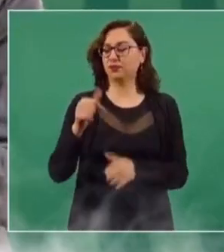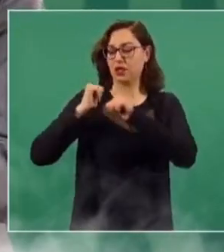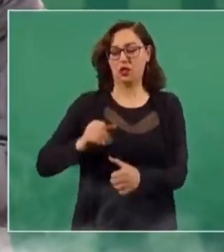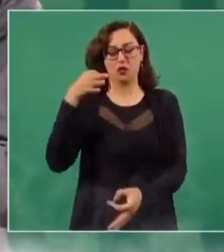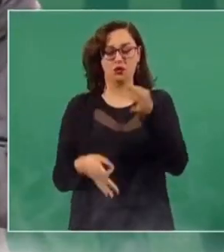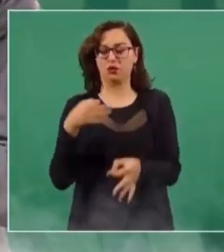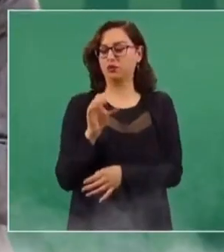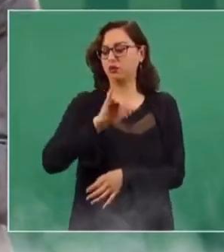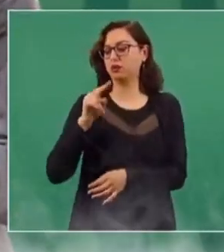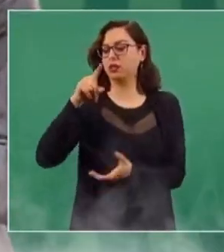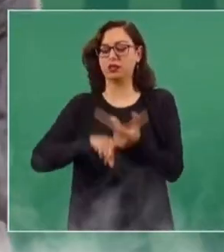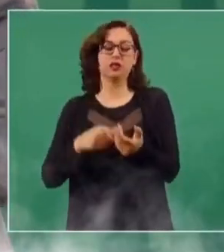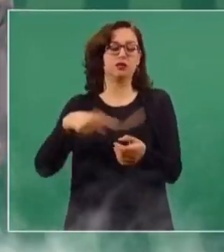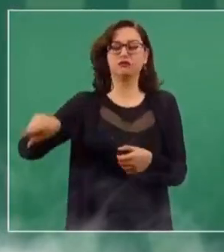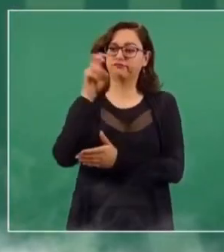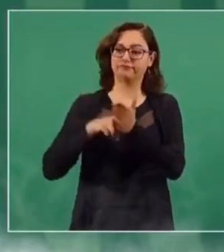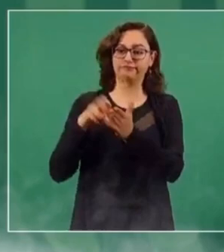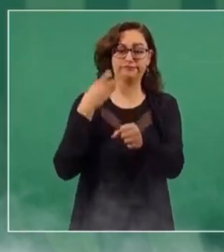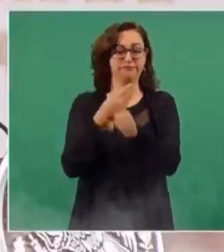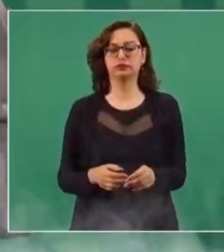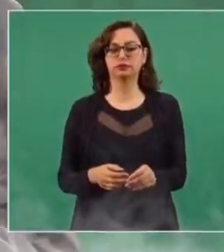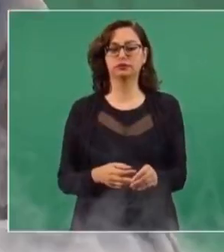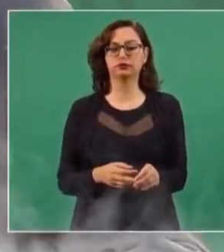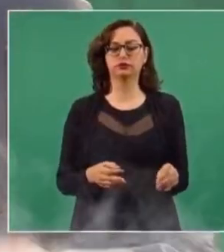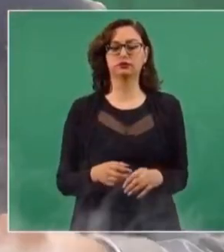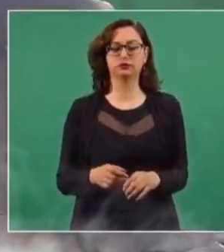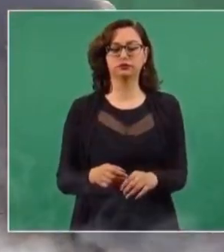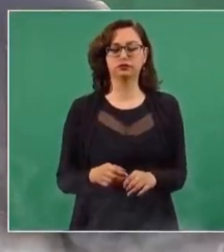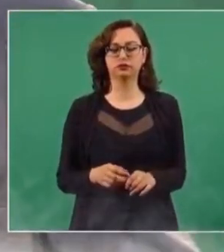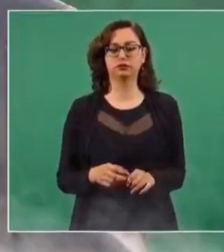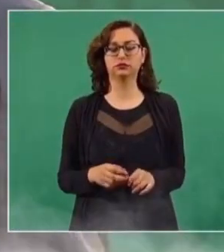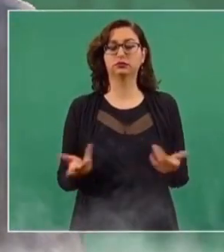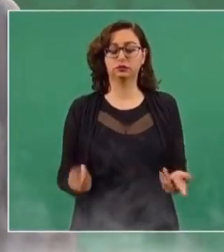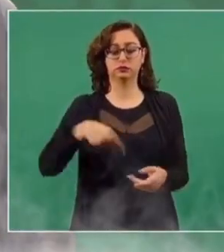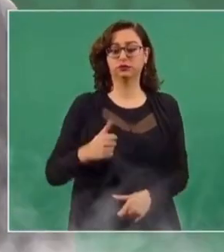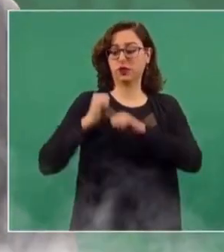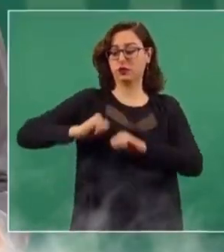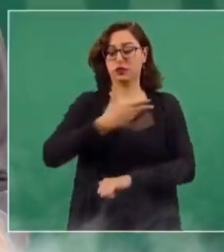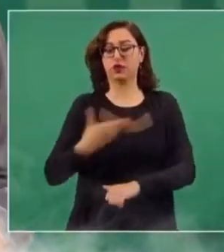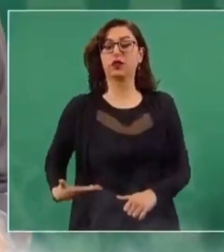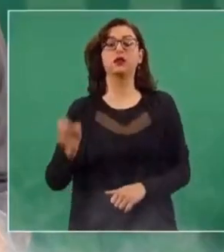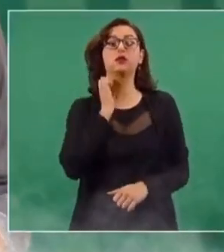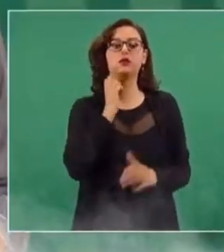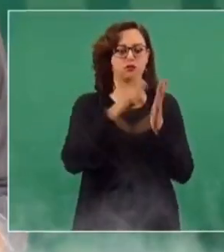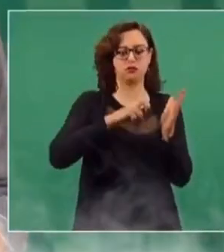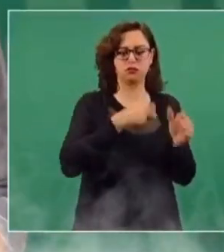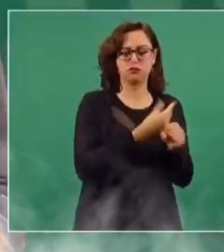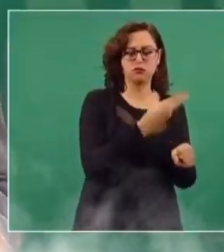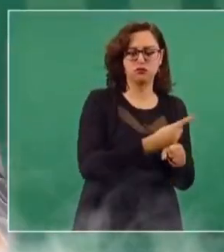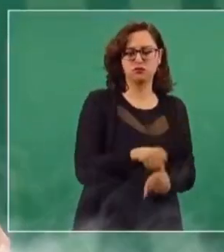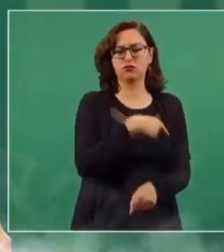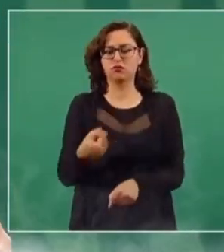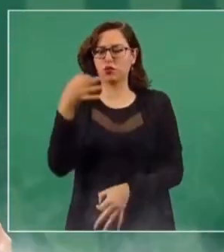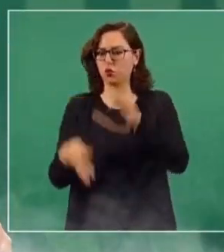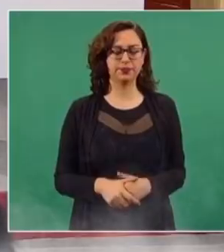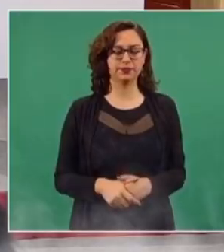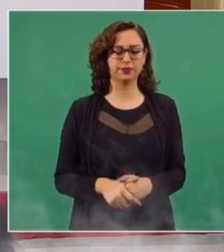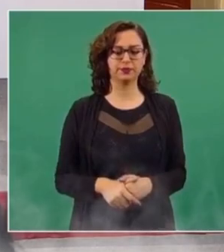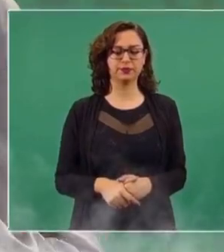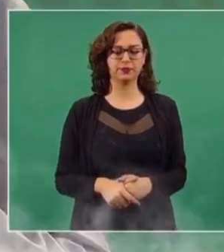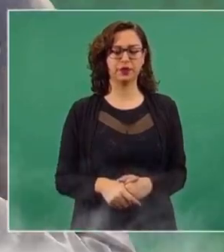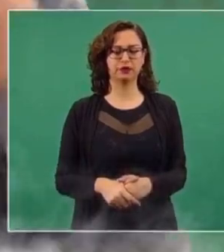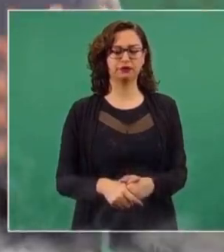Legislativo, que está haciendo, y eso está en manos del pueblo. Está reformando el Poder Ejecutivo. ¿Por qué no reformar el Poder Judicial?